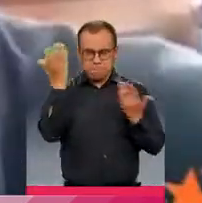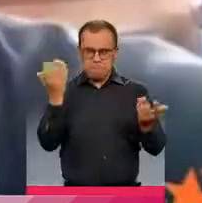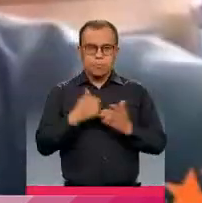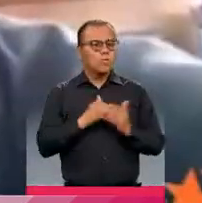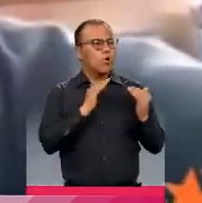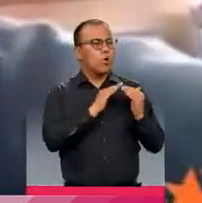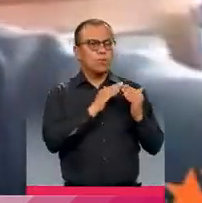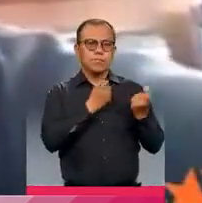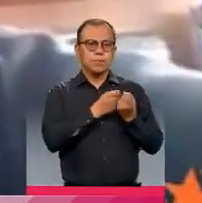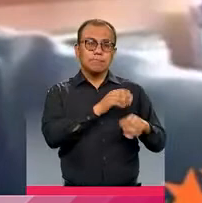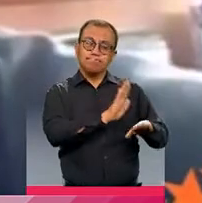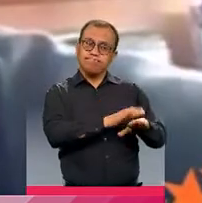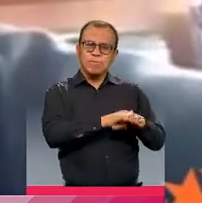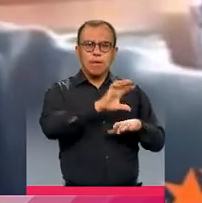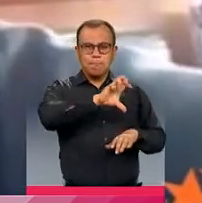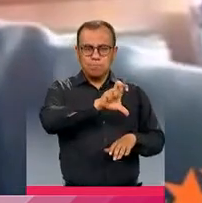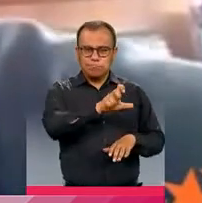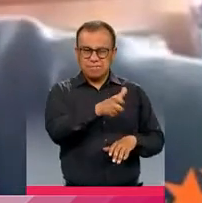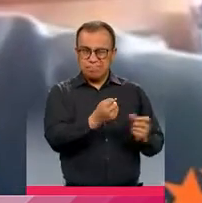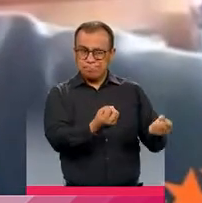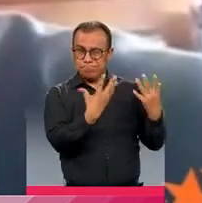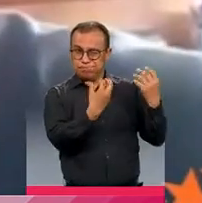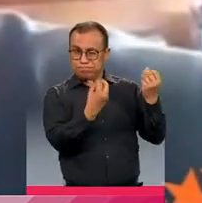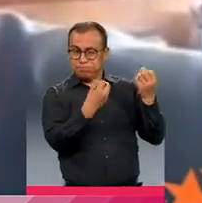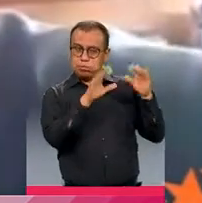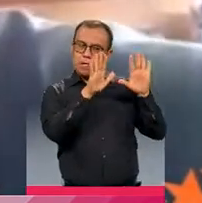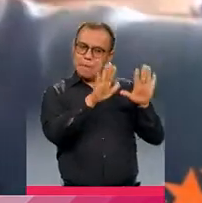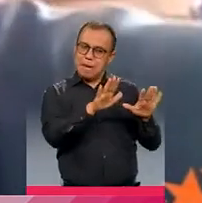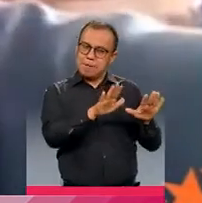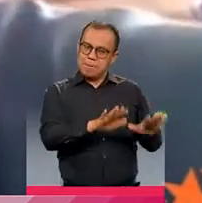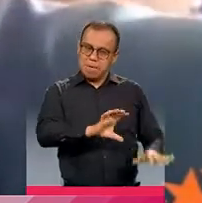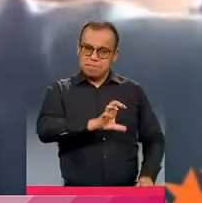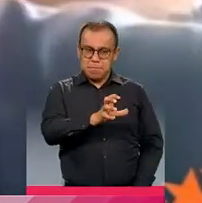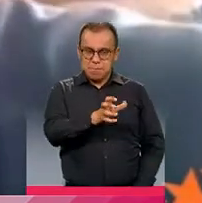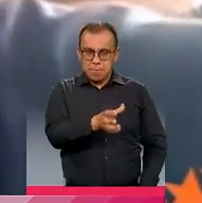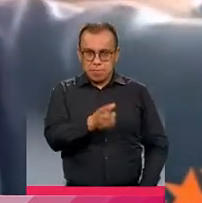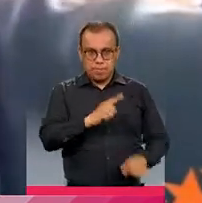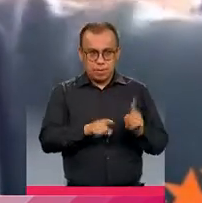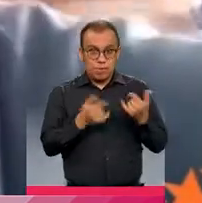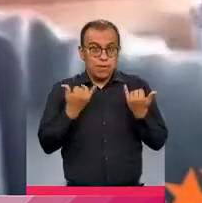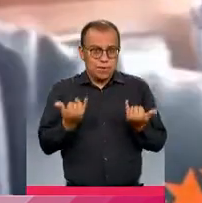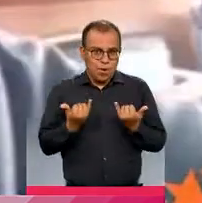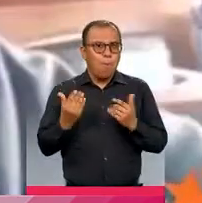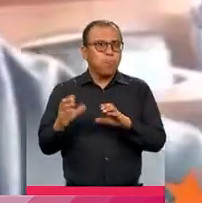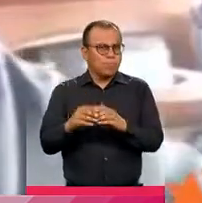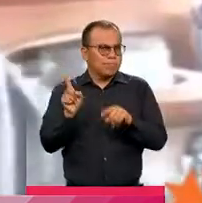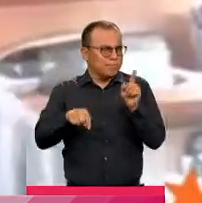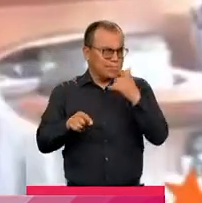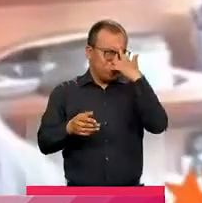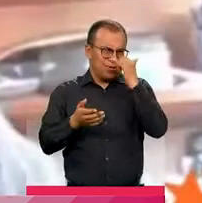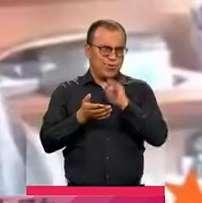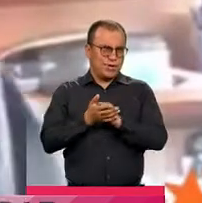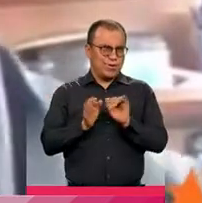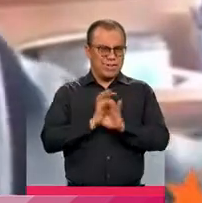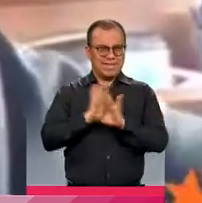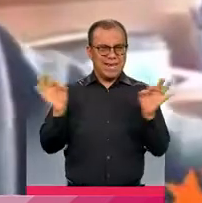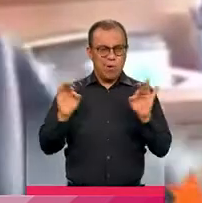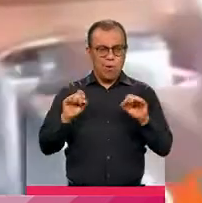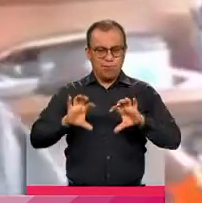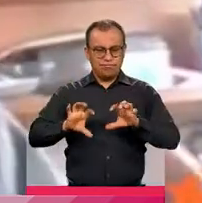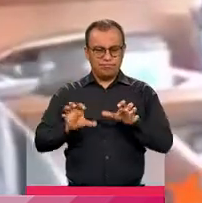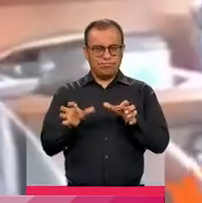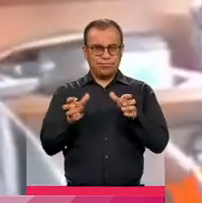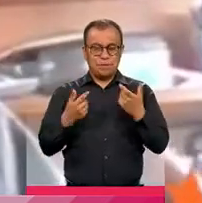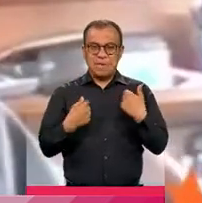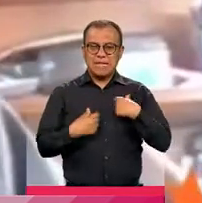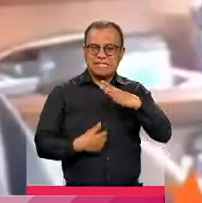vecino que baje el volumen del equipo de sonido, si es que todavía existen, creo que ya no existen, porque